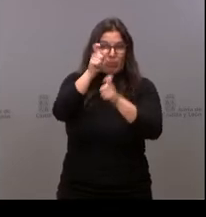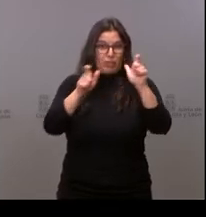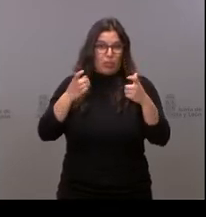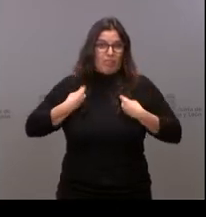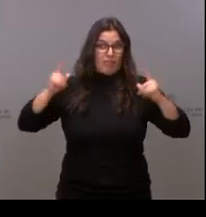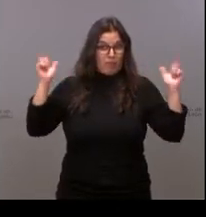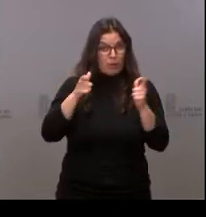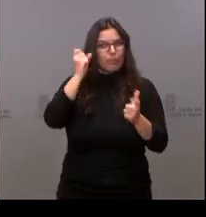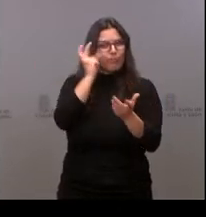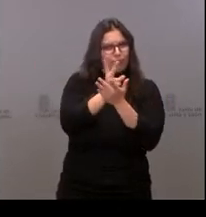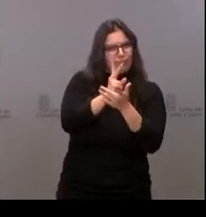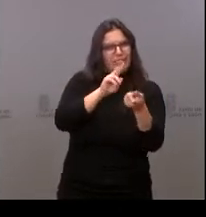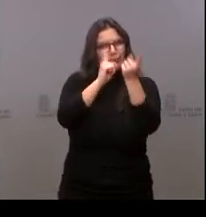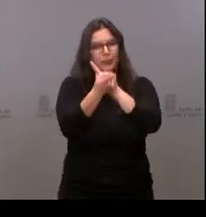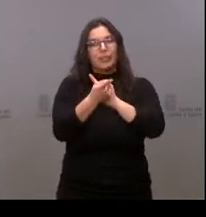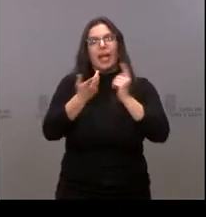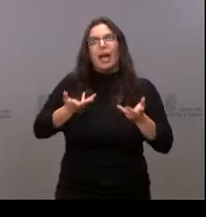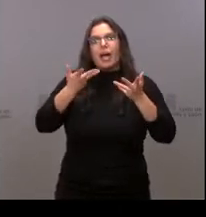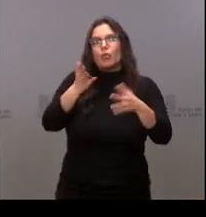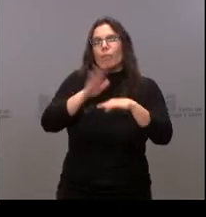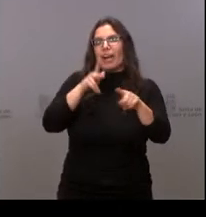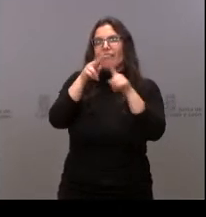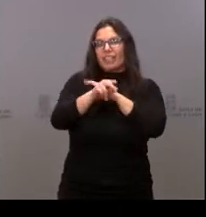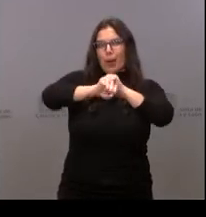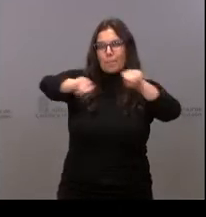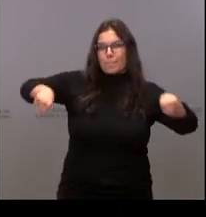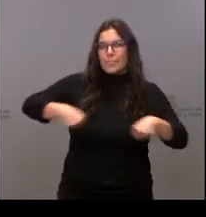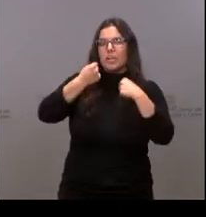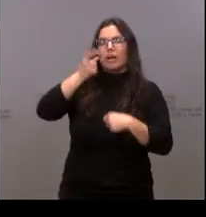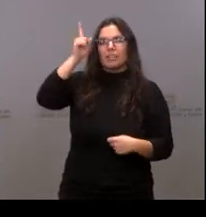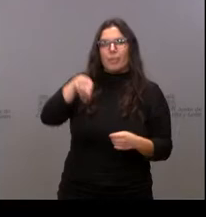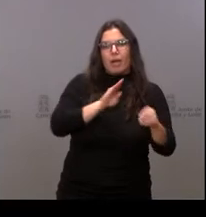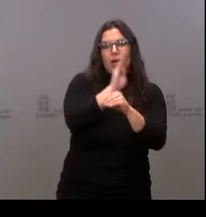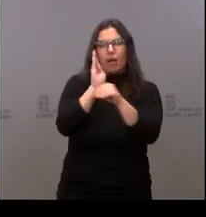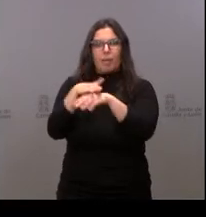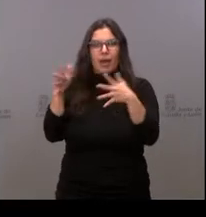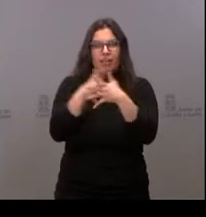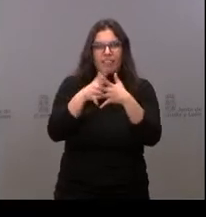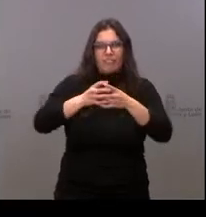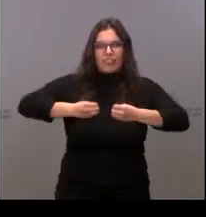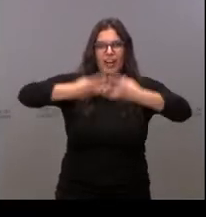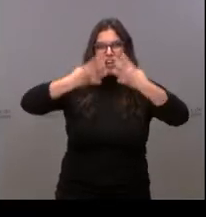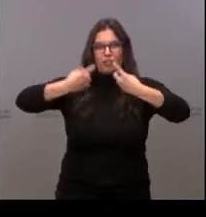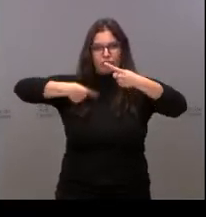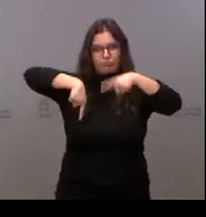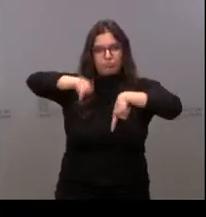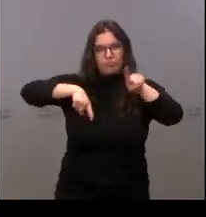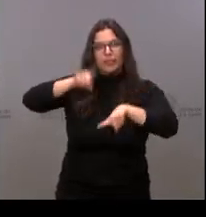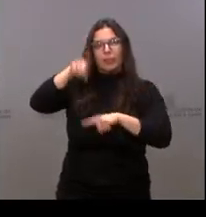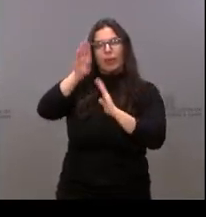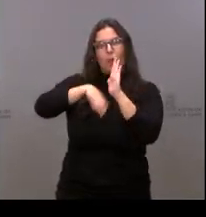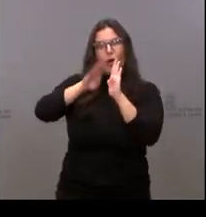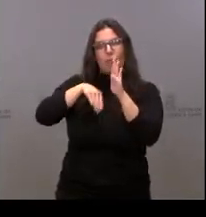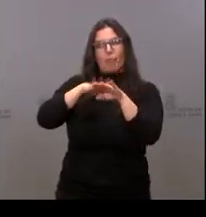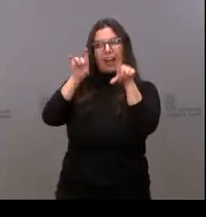con ayudas dirigidas a la lucha contra la despoblación. Inversiones en infraestructuras, programa de captación de